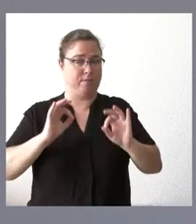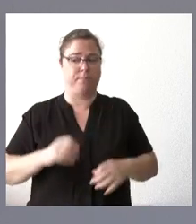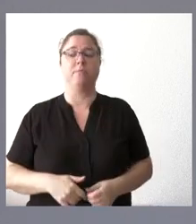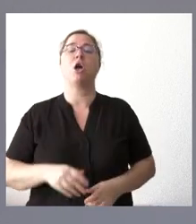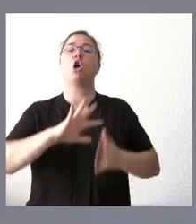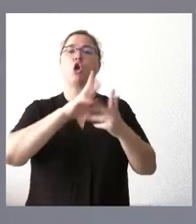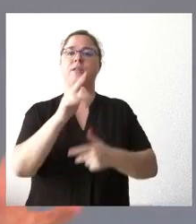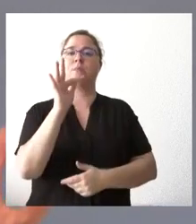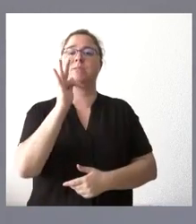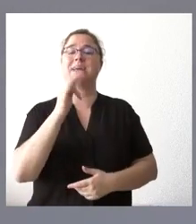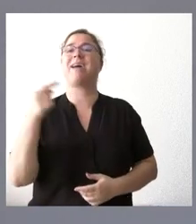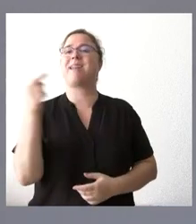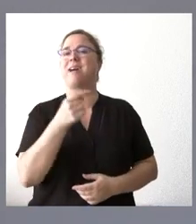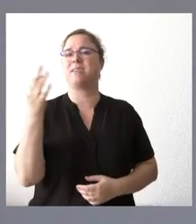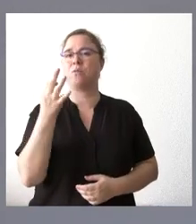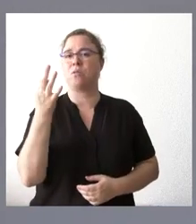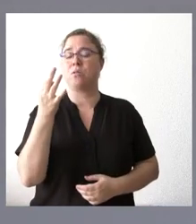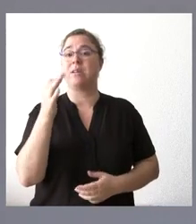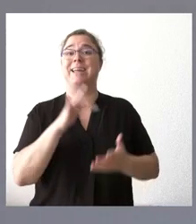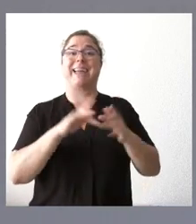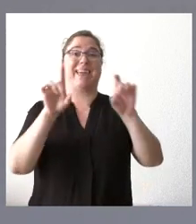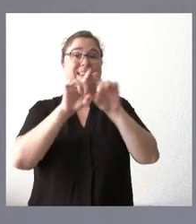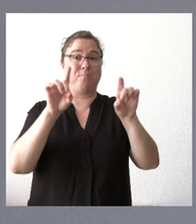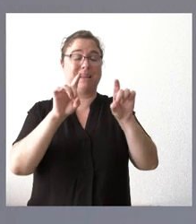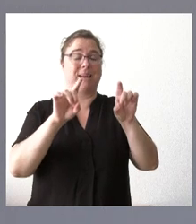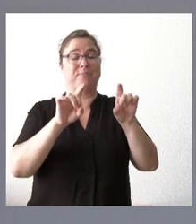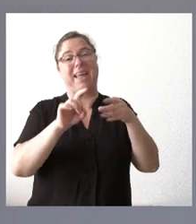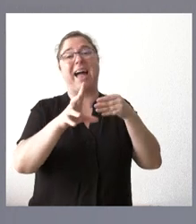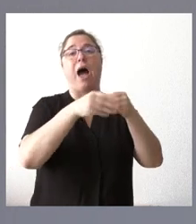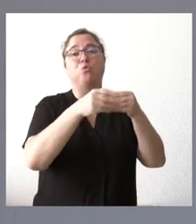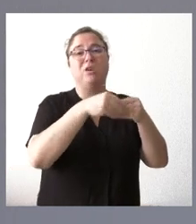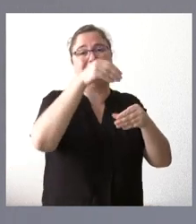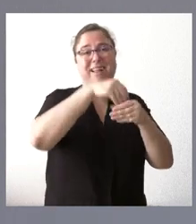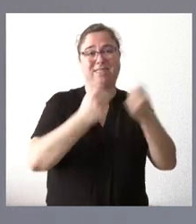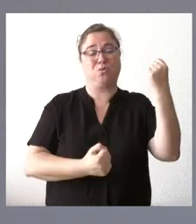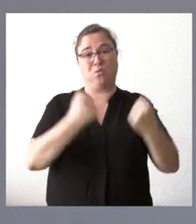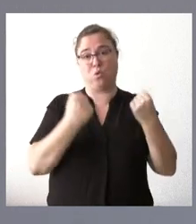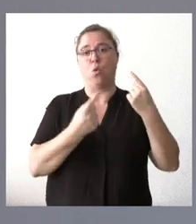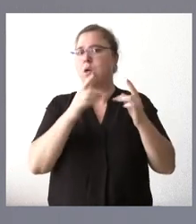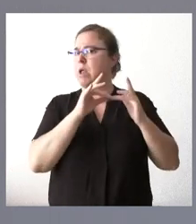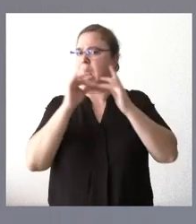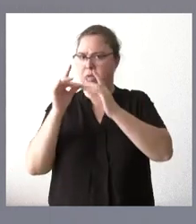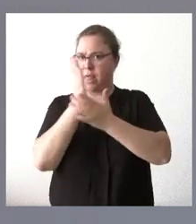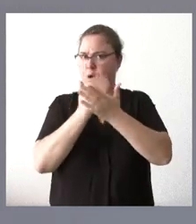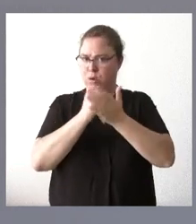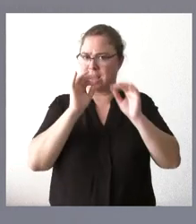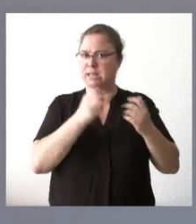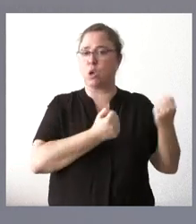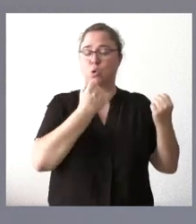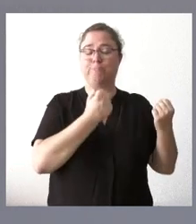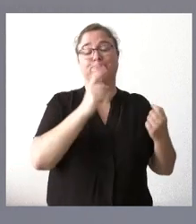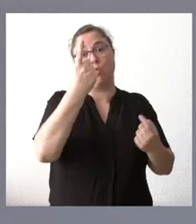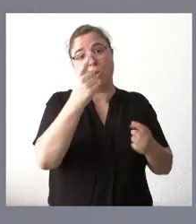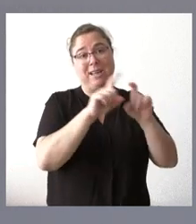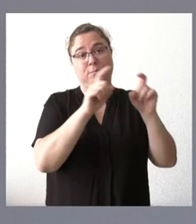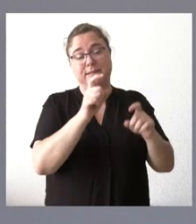noticia y la mala noticia es que una de las empresas auxiliares del automóvil, en una comunidad líder en automóvil, pero también empresas auxiliares, pues ha anunciado